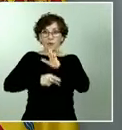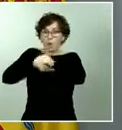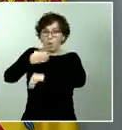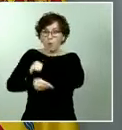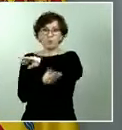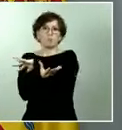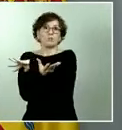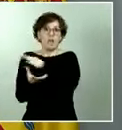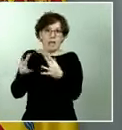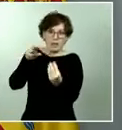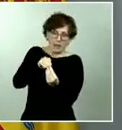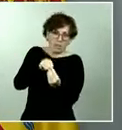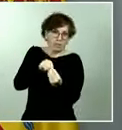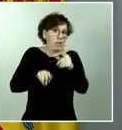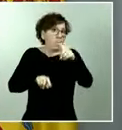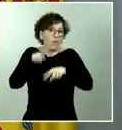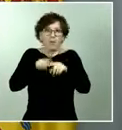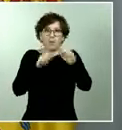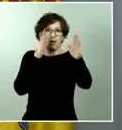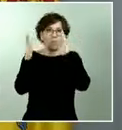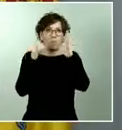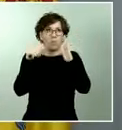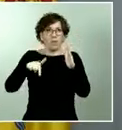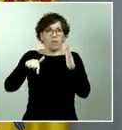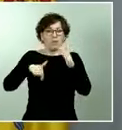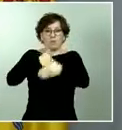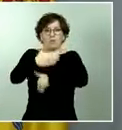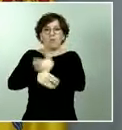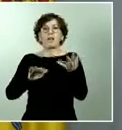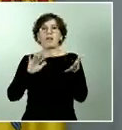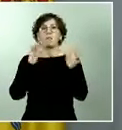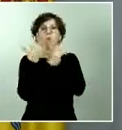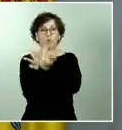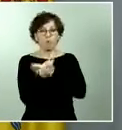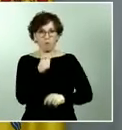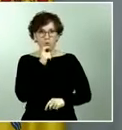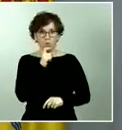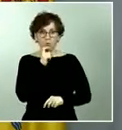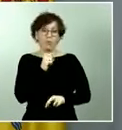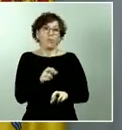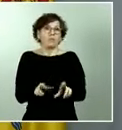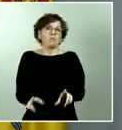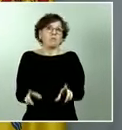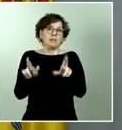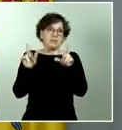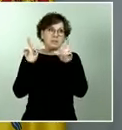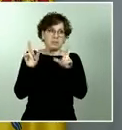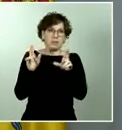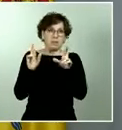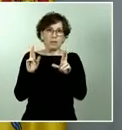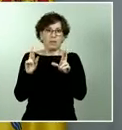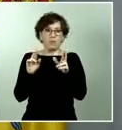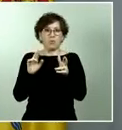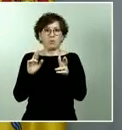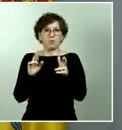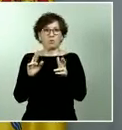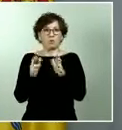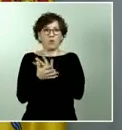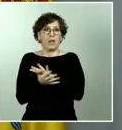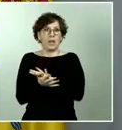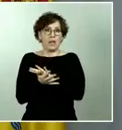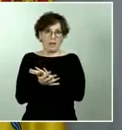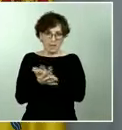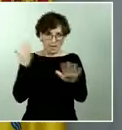de esta evolución. Esperemos de una evolución más rápida que lenta en la vuelta